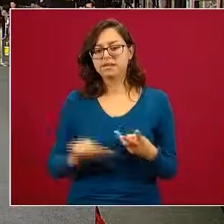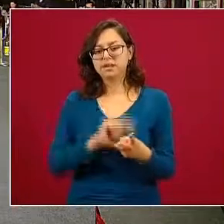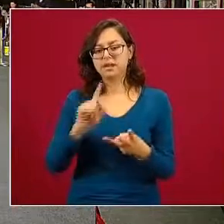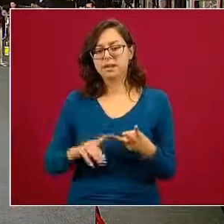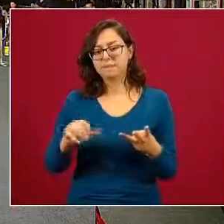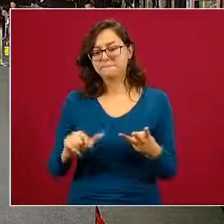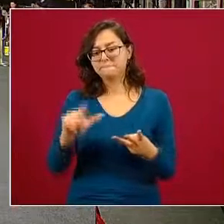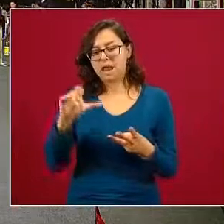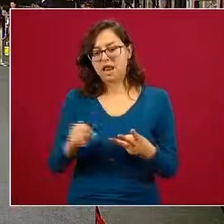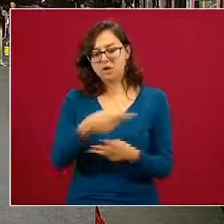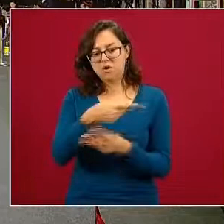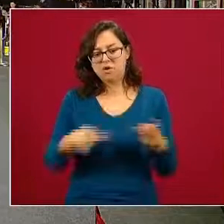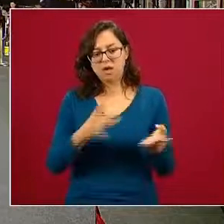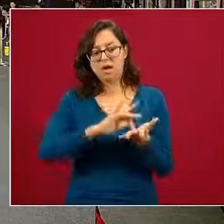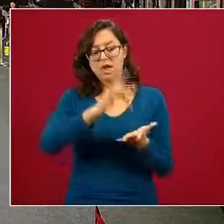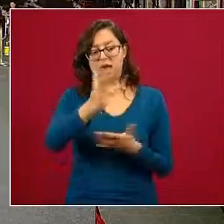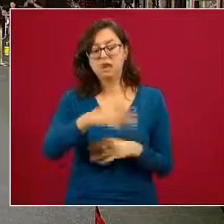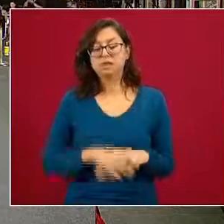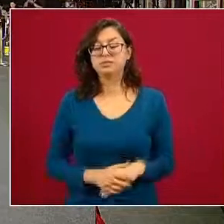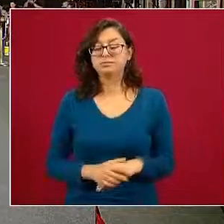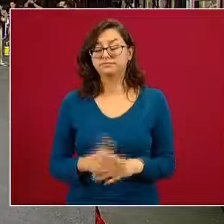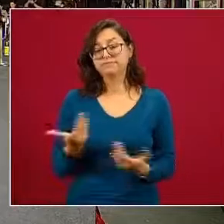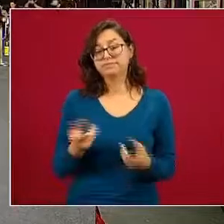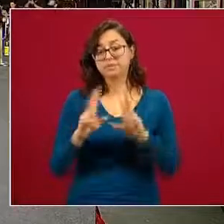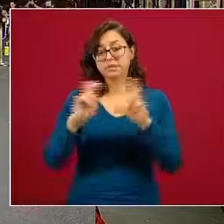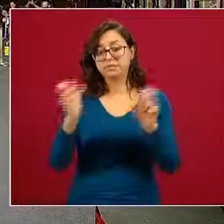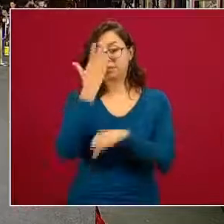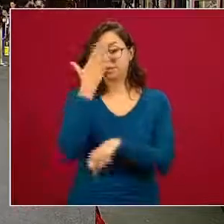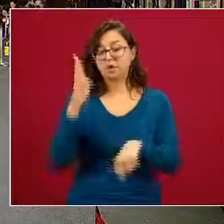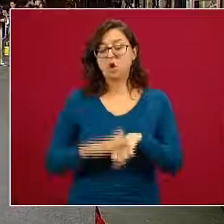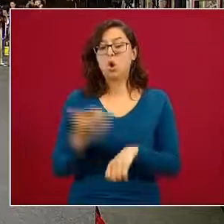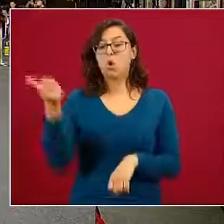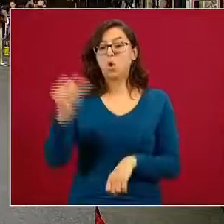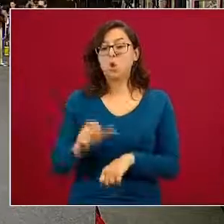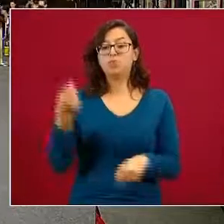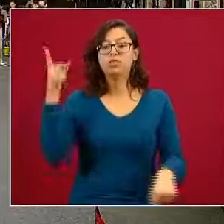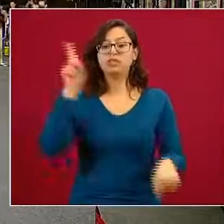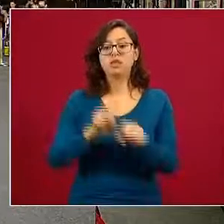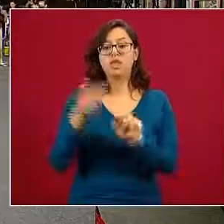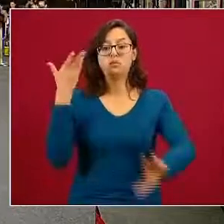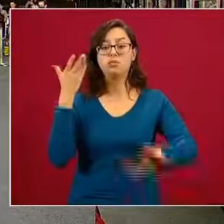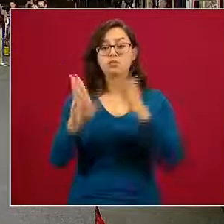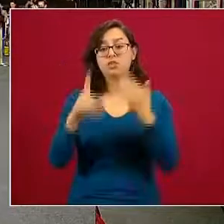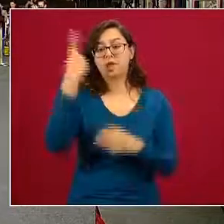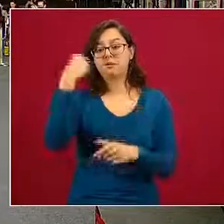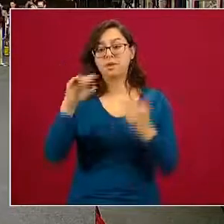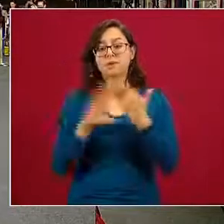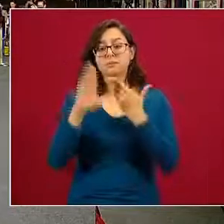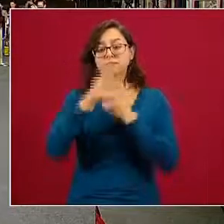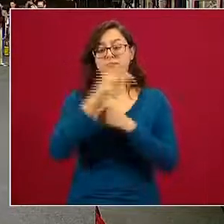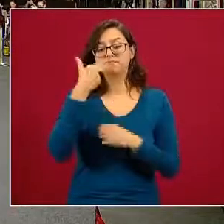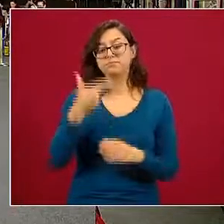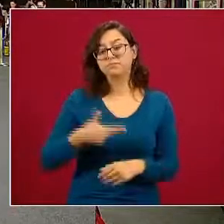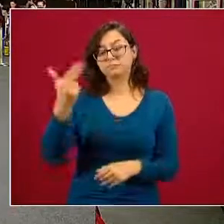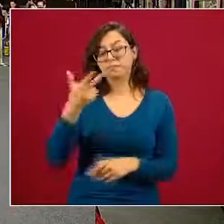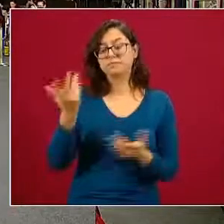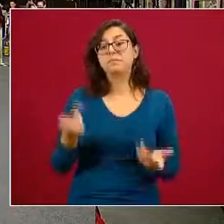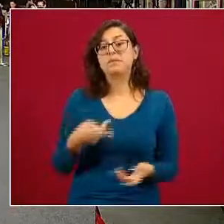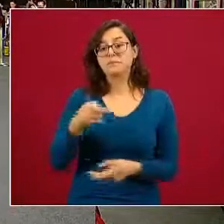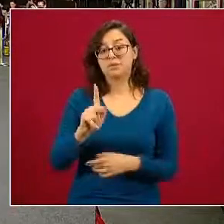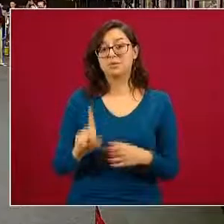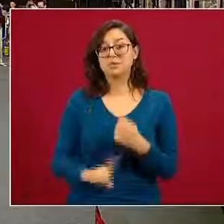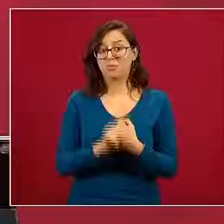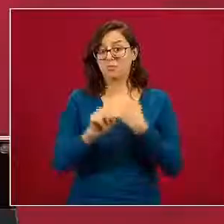tengámoslo presente hoy es el día mundial de la prevención o para recordar la prevención pero desde luego es un problema de salud